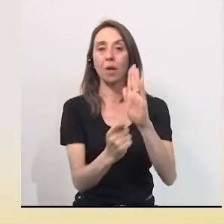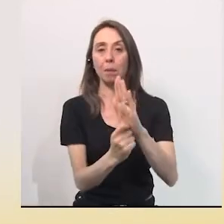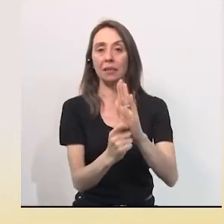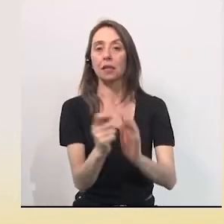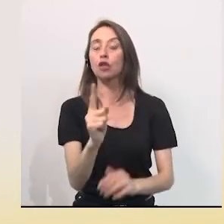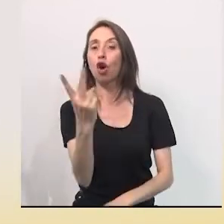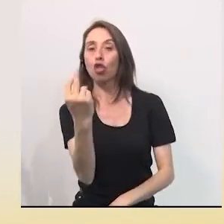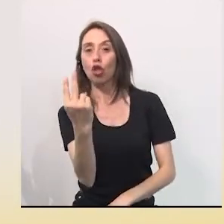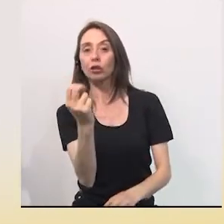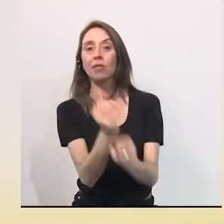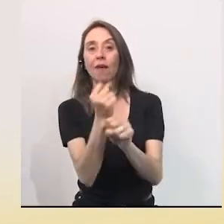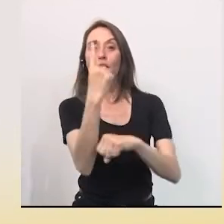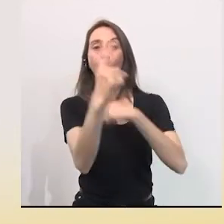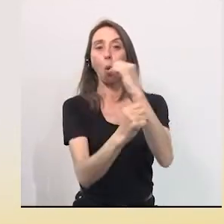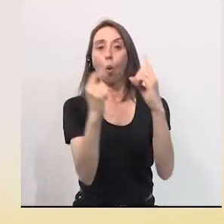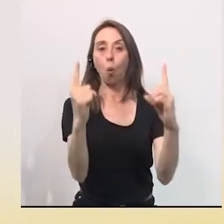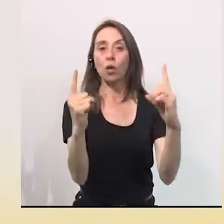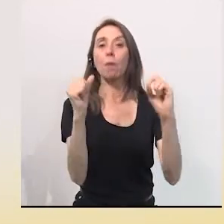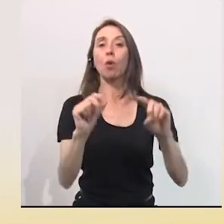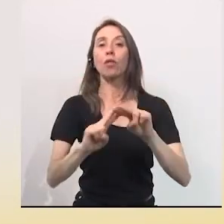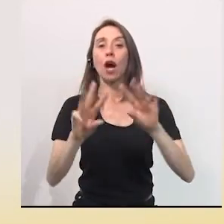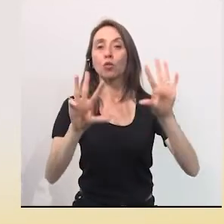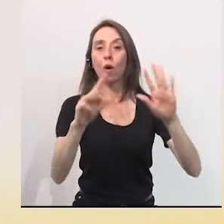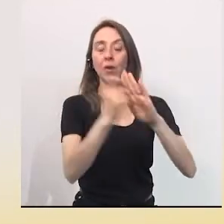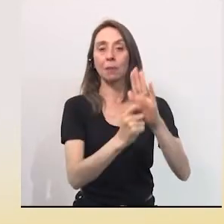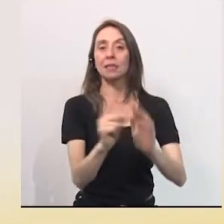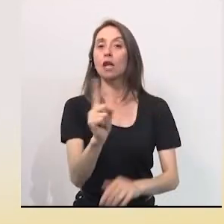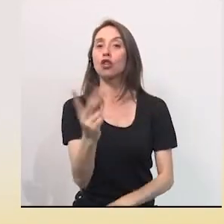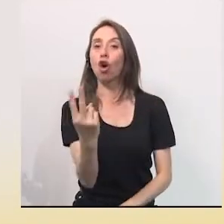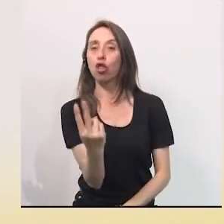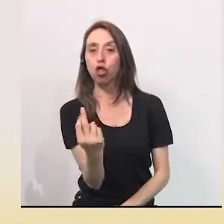en nueve meses, pero no en doce.